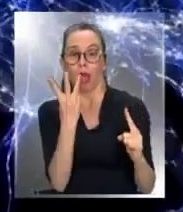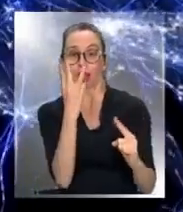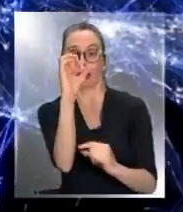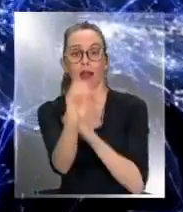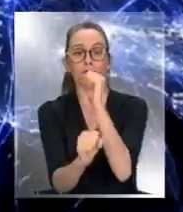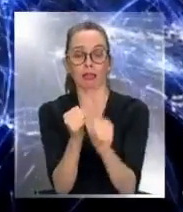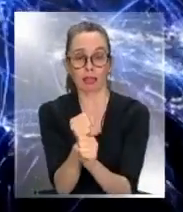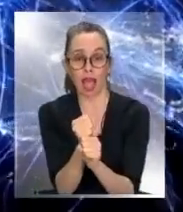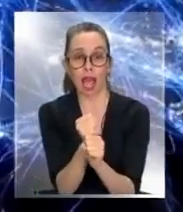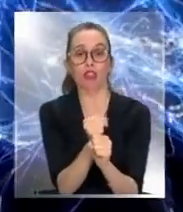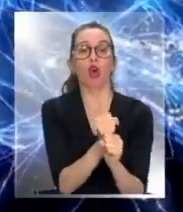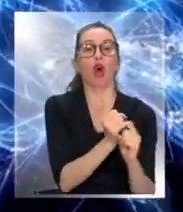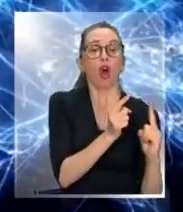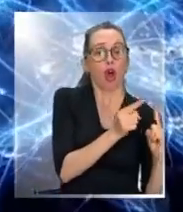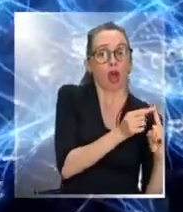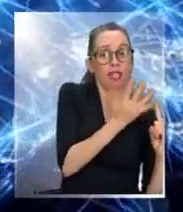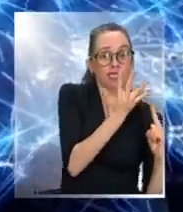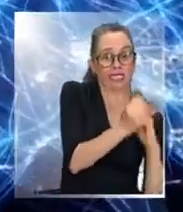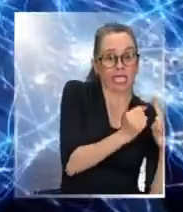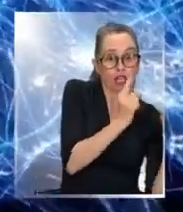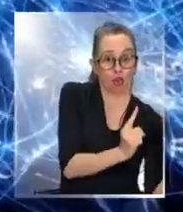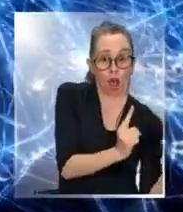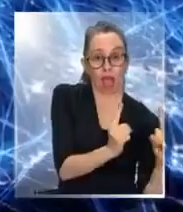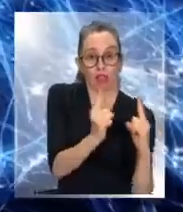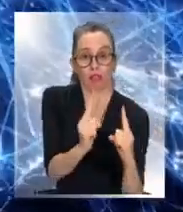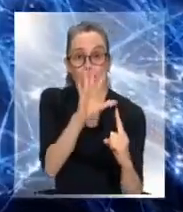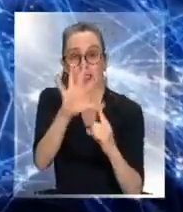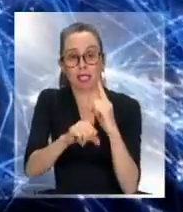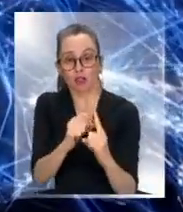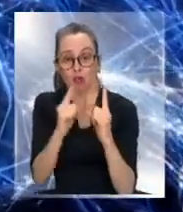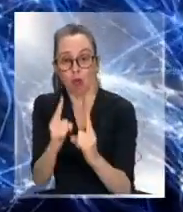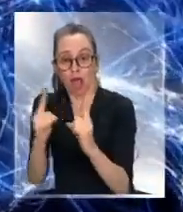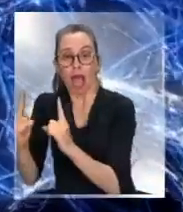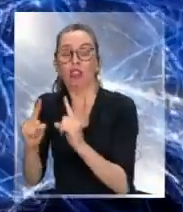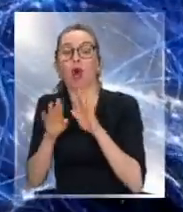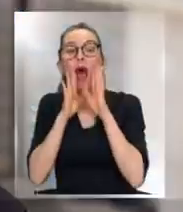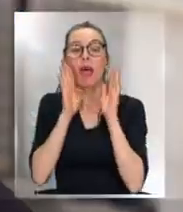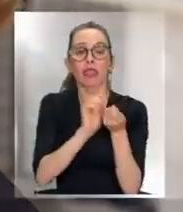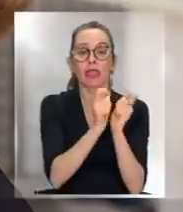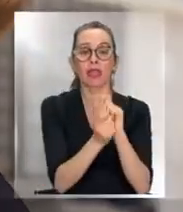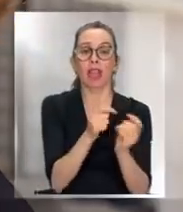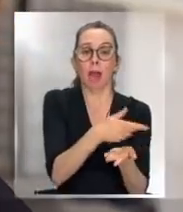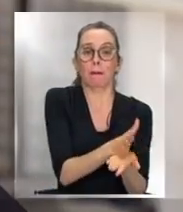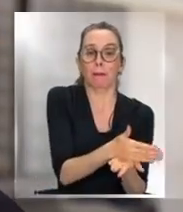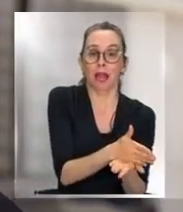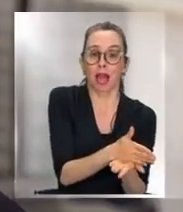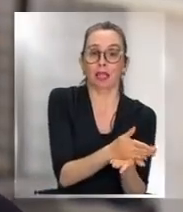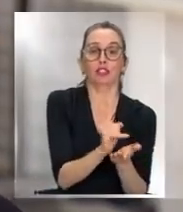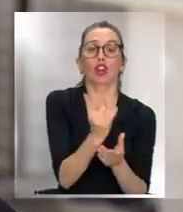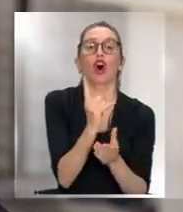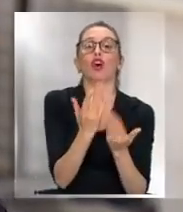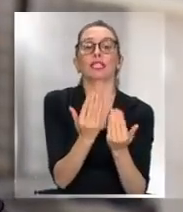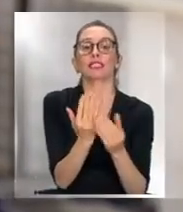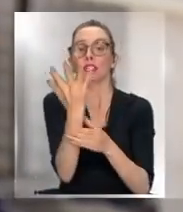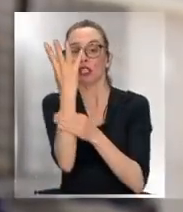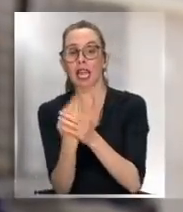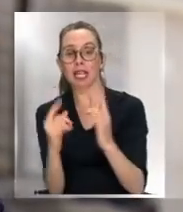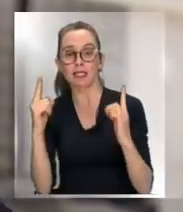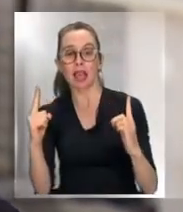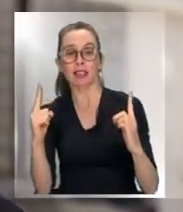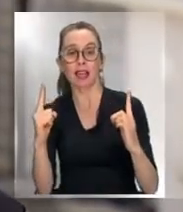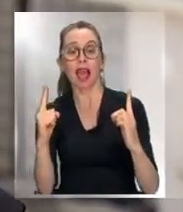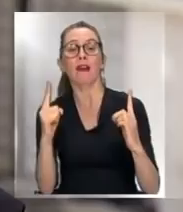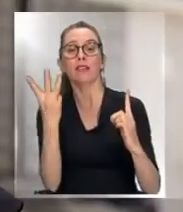se actualiza cada 5 años, por ejemplo. No es necesario que termine la concesión para anticipar,